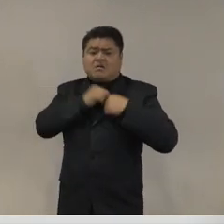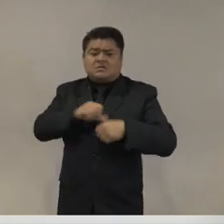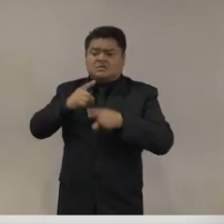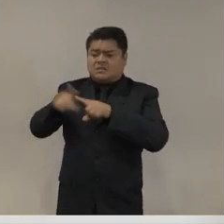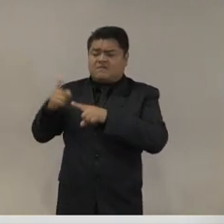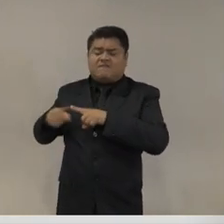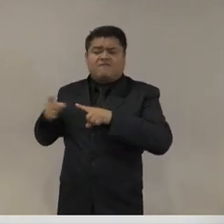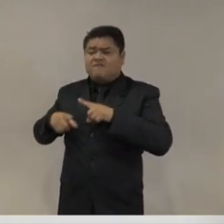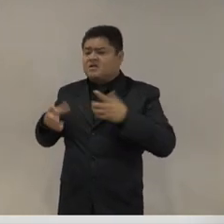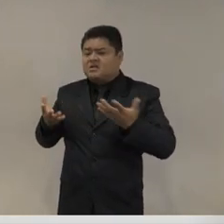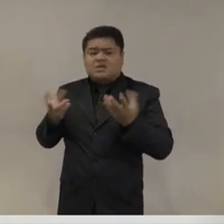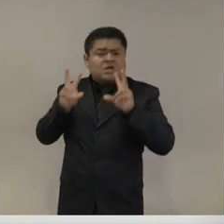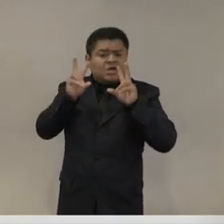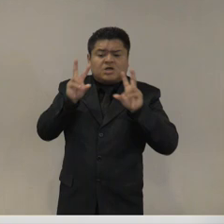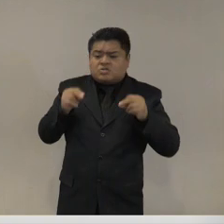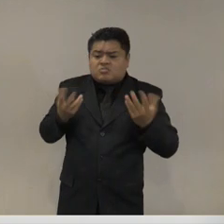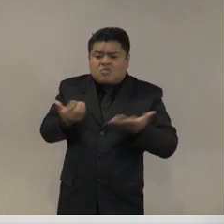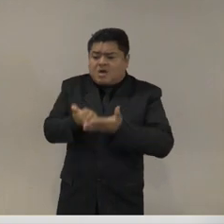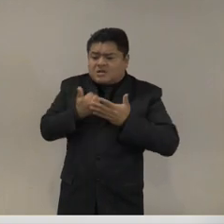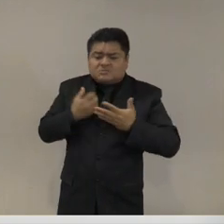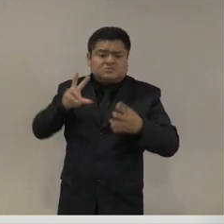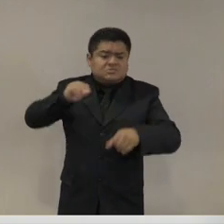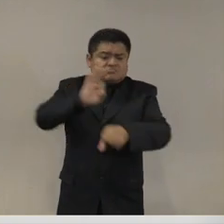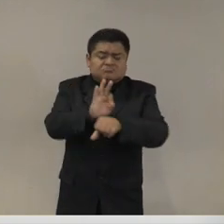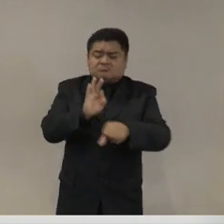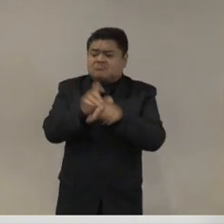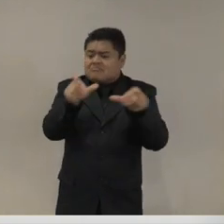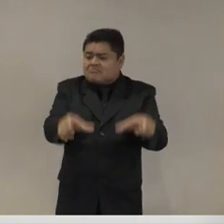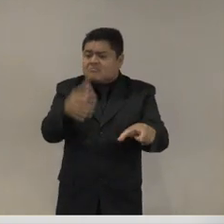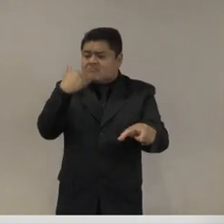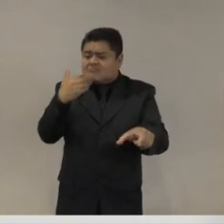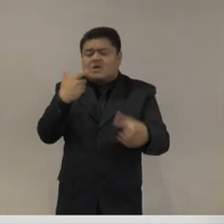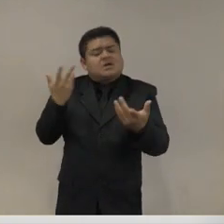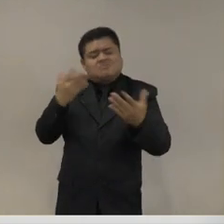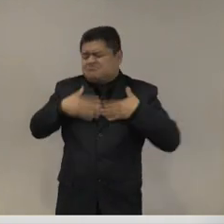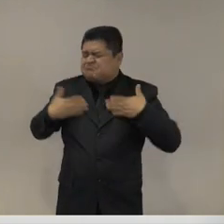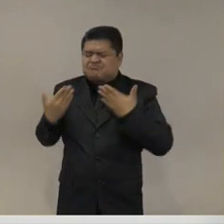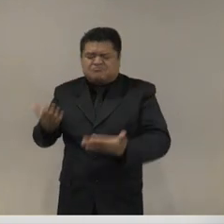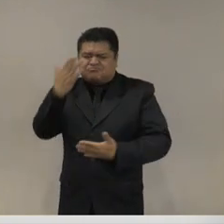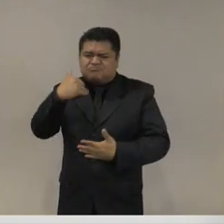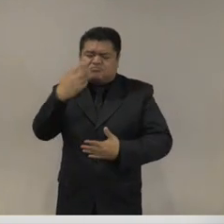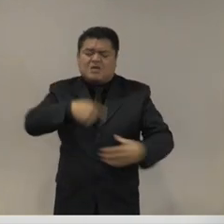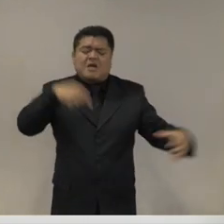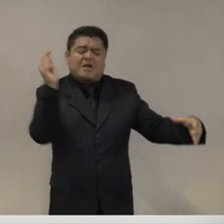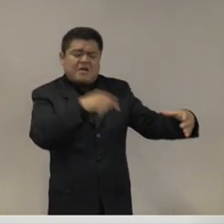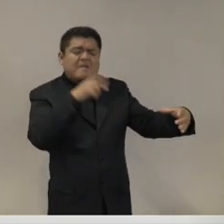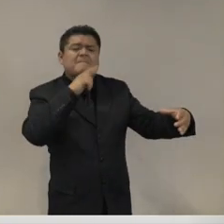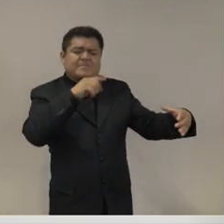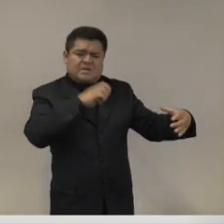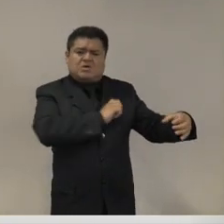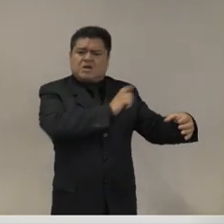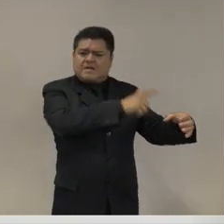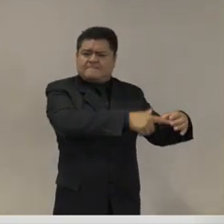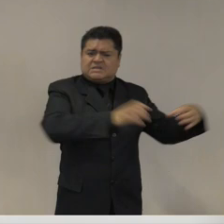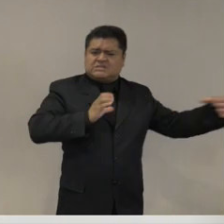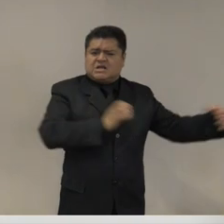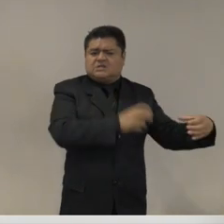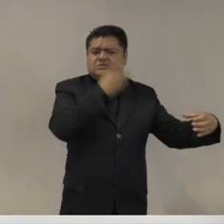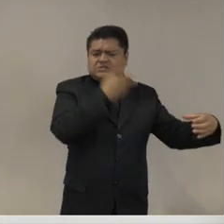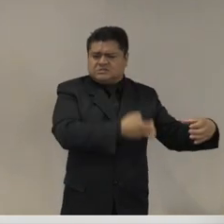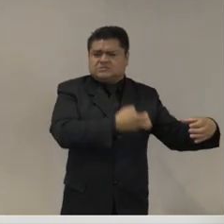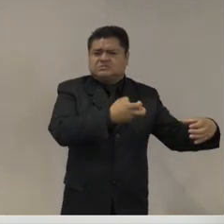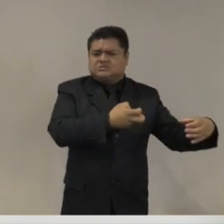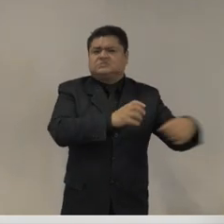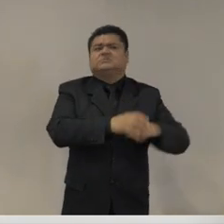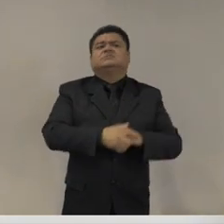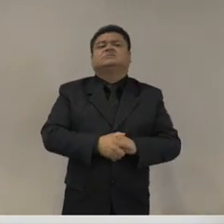de seguridad y generar esquemas de coordinación al margen de este modelo